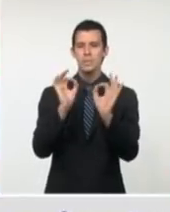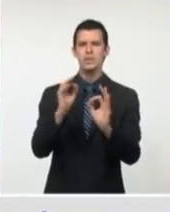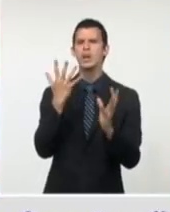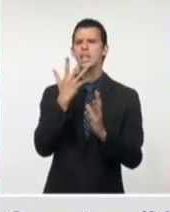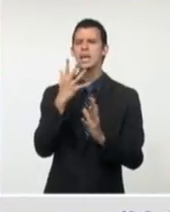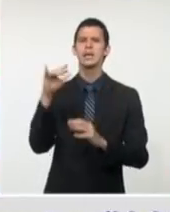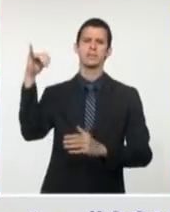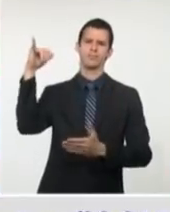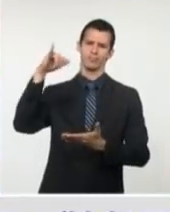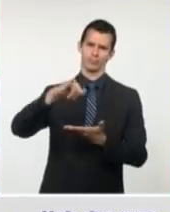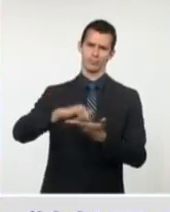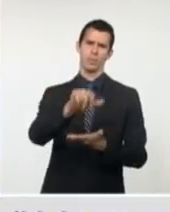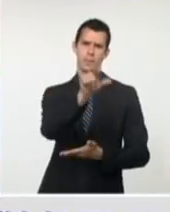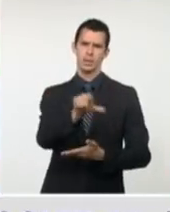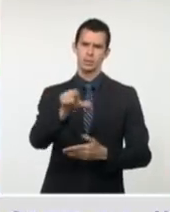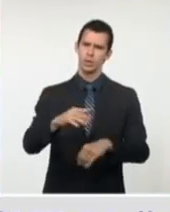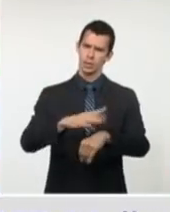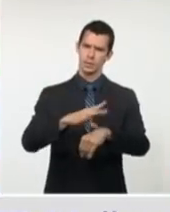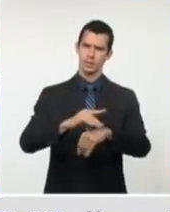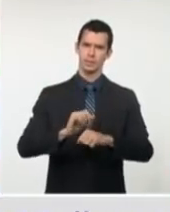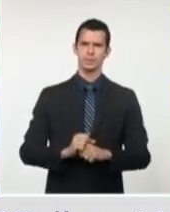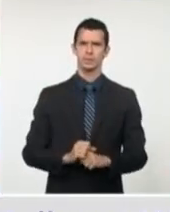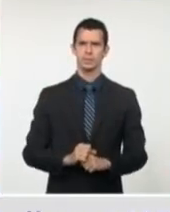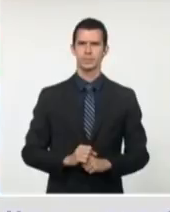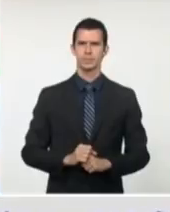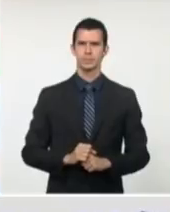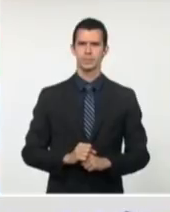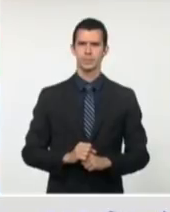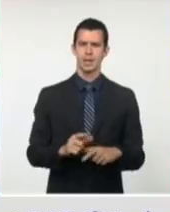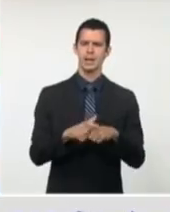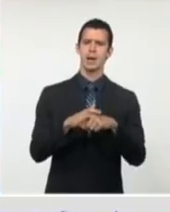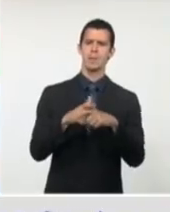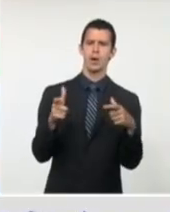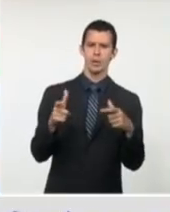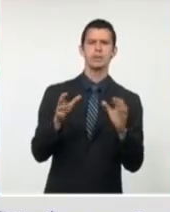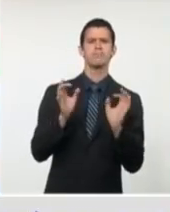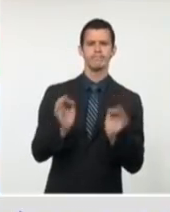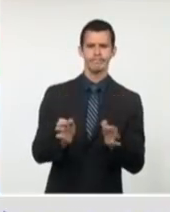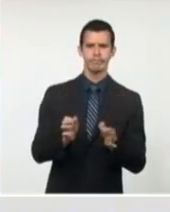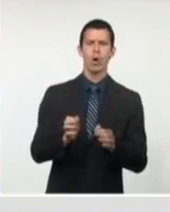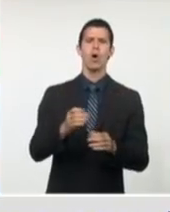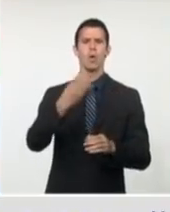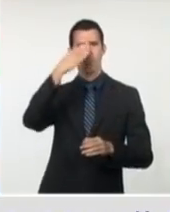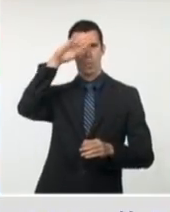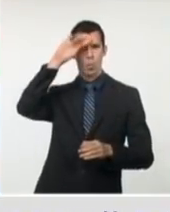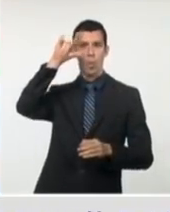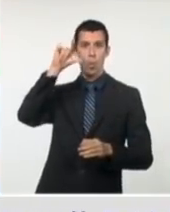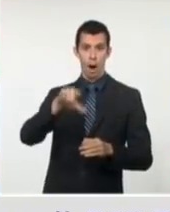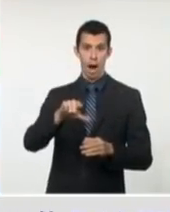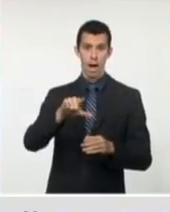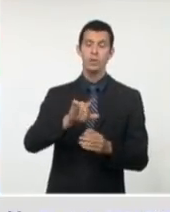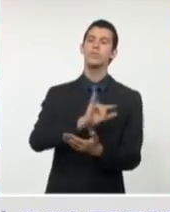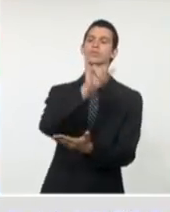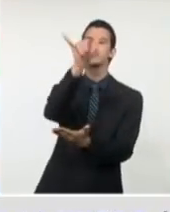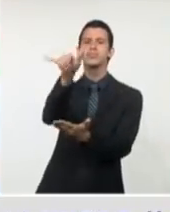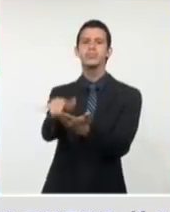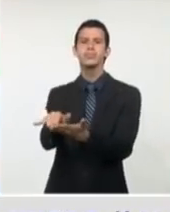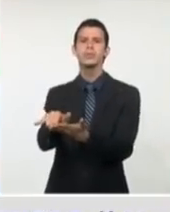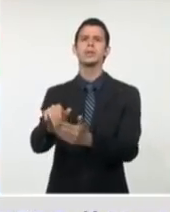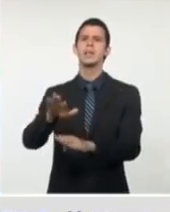Fundamentalmente pasajeros cubanos residentes en el territorio nacional, que arriban por los aeropuertos vinculados